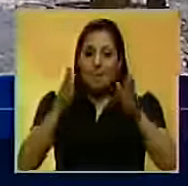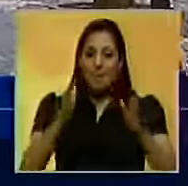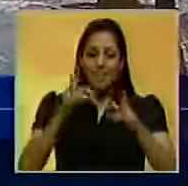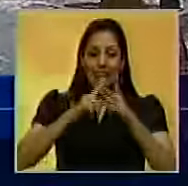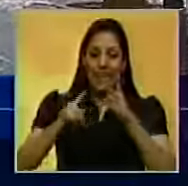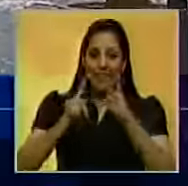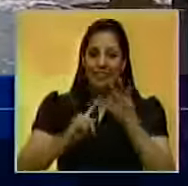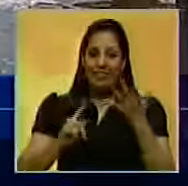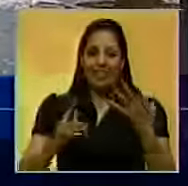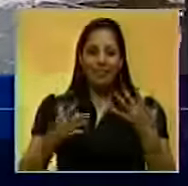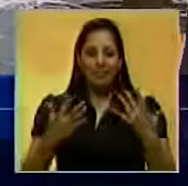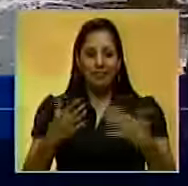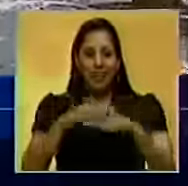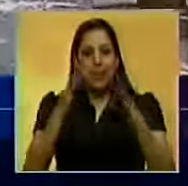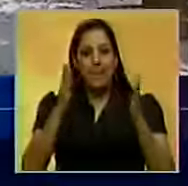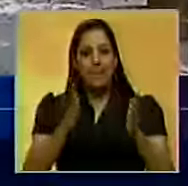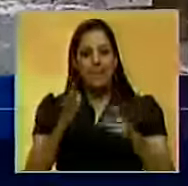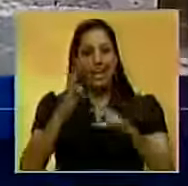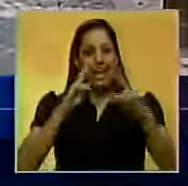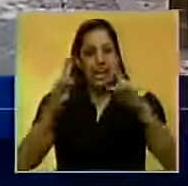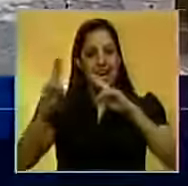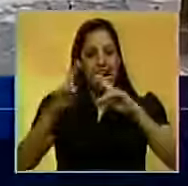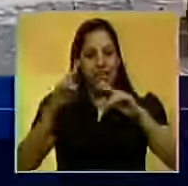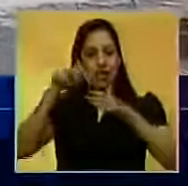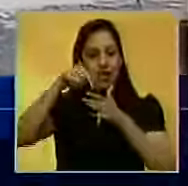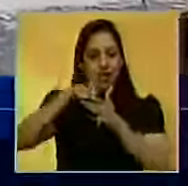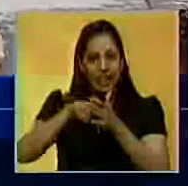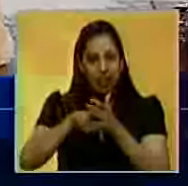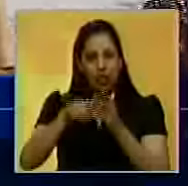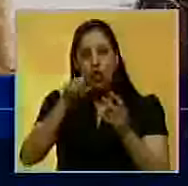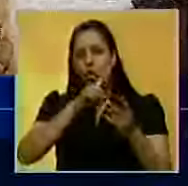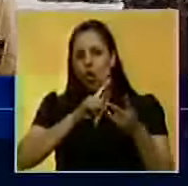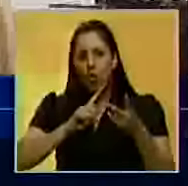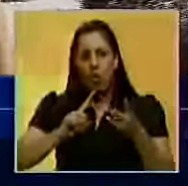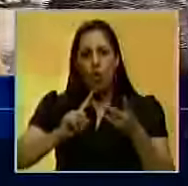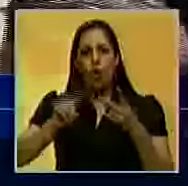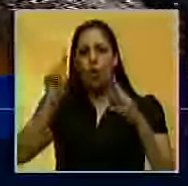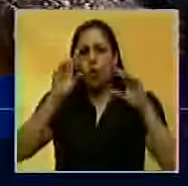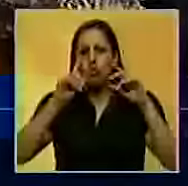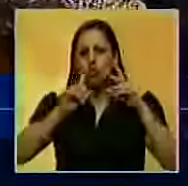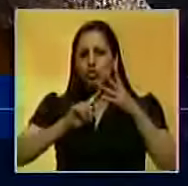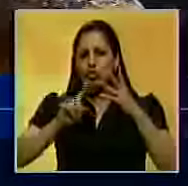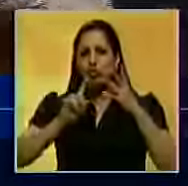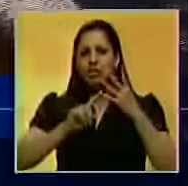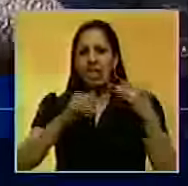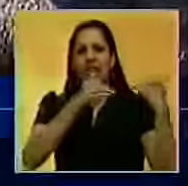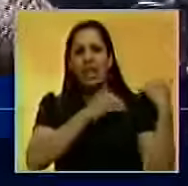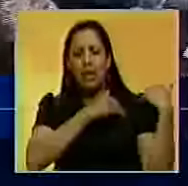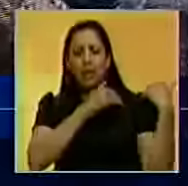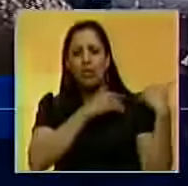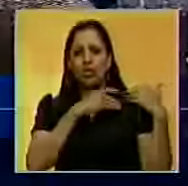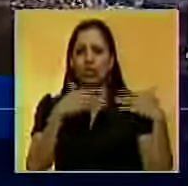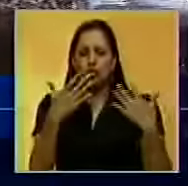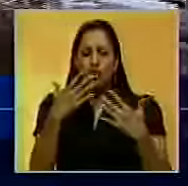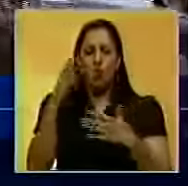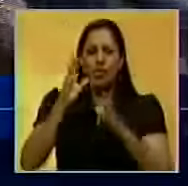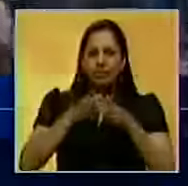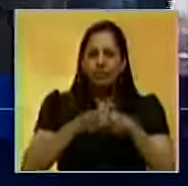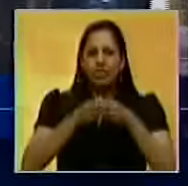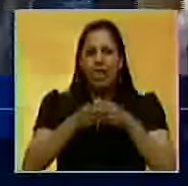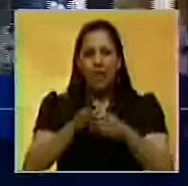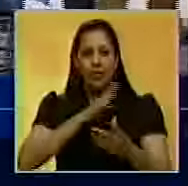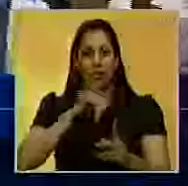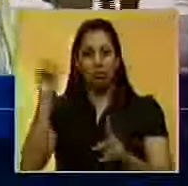áreas incluyendo el Ministerio de Relaciones Interiores y de otros despachos relacionados con las aduanas